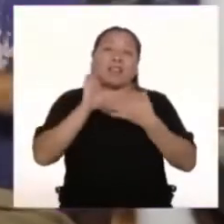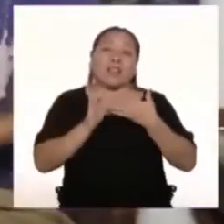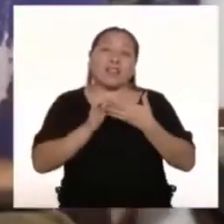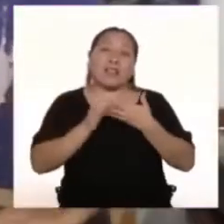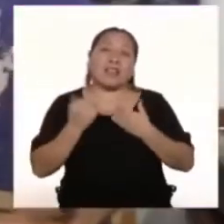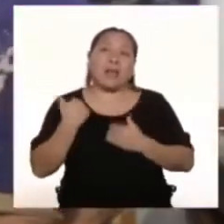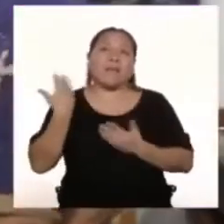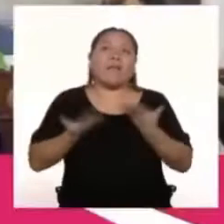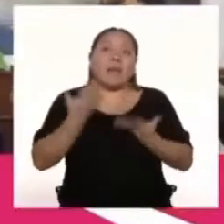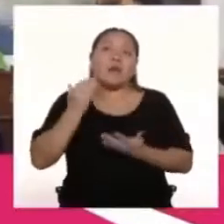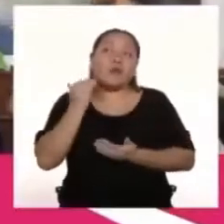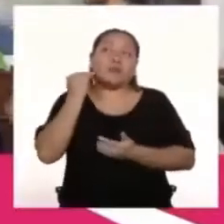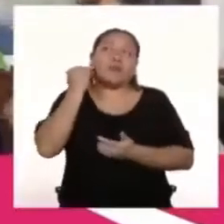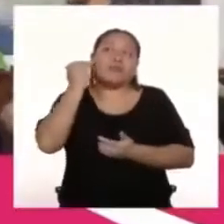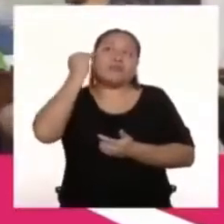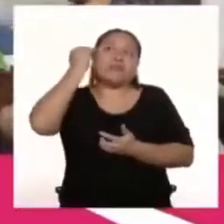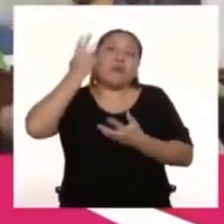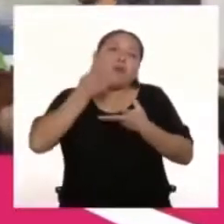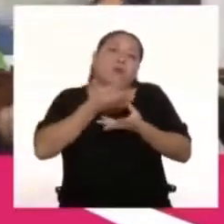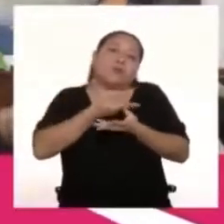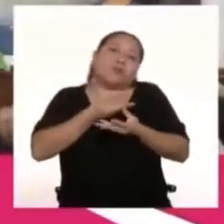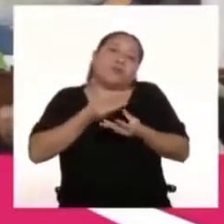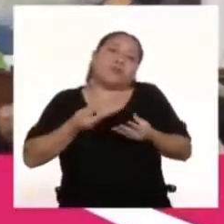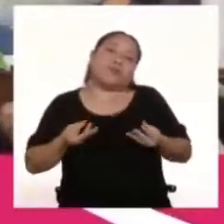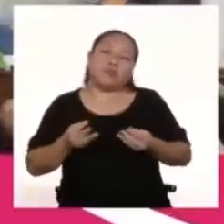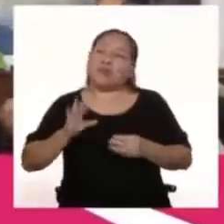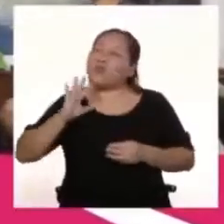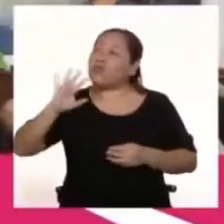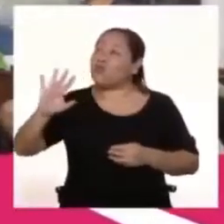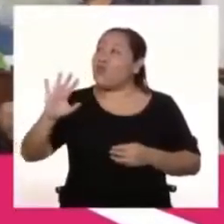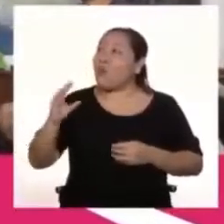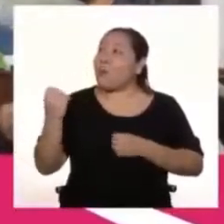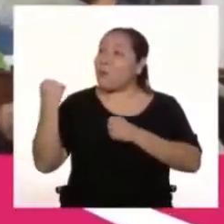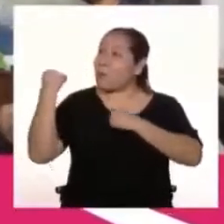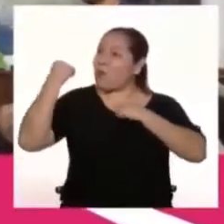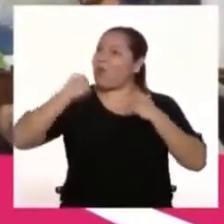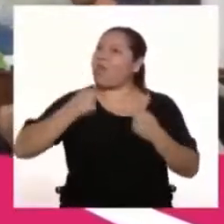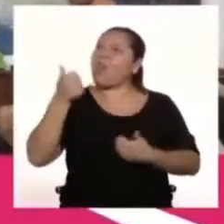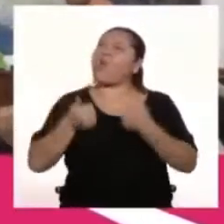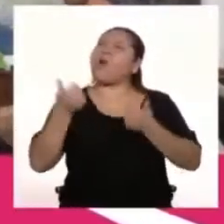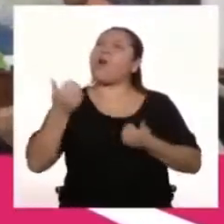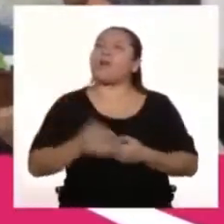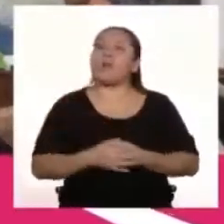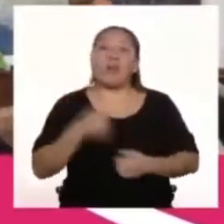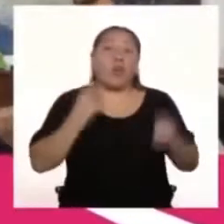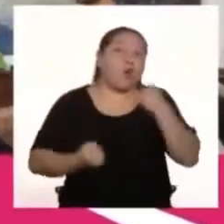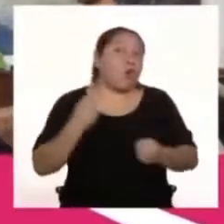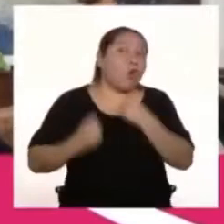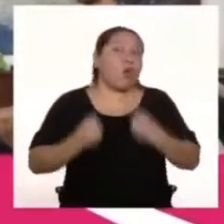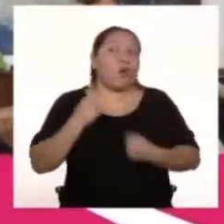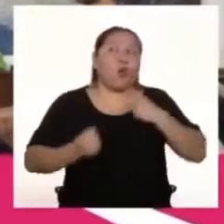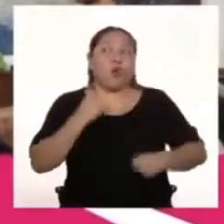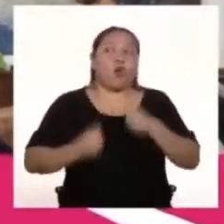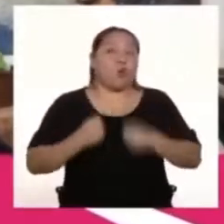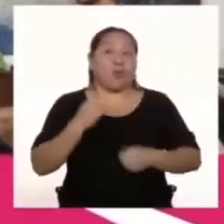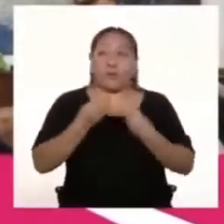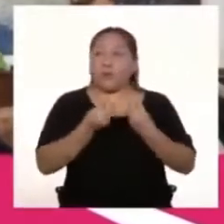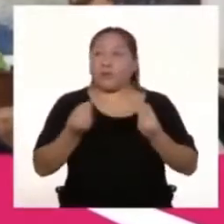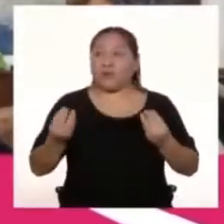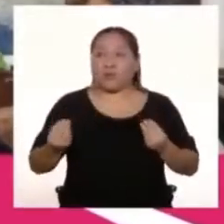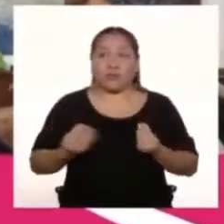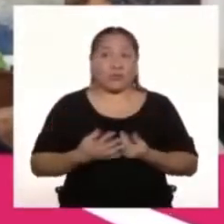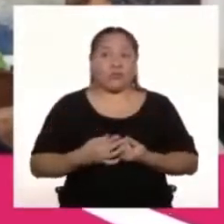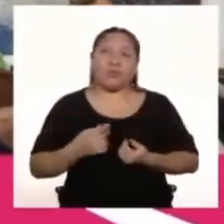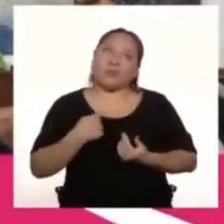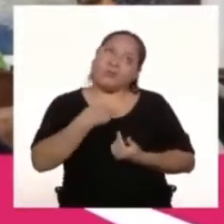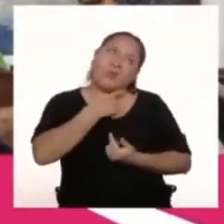Opacando exactamente ¿Y cuál es su poder? El poder de Superazul Es Bueno Corre Corre un montón Le